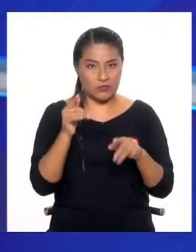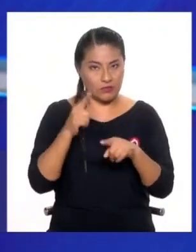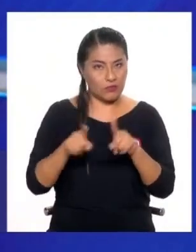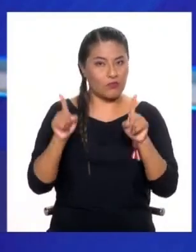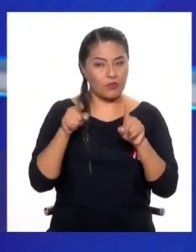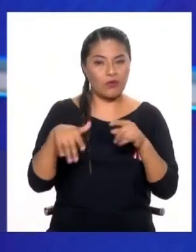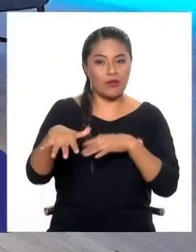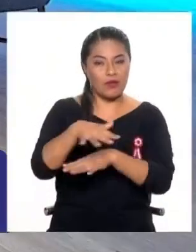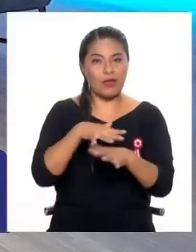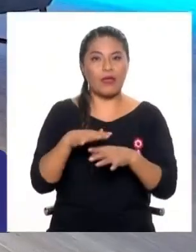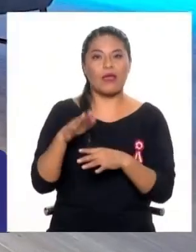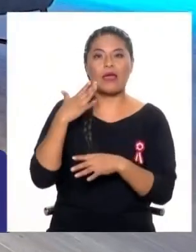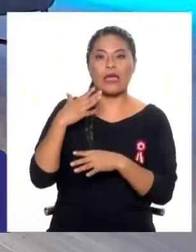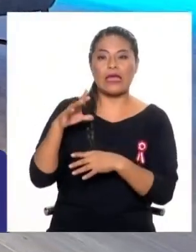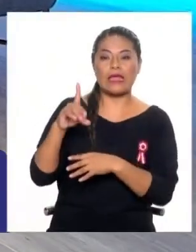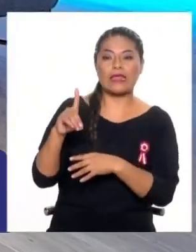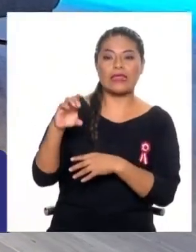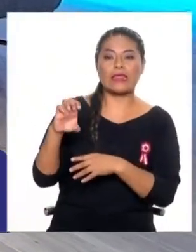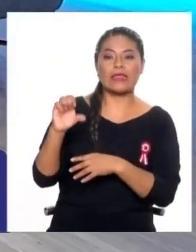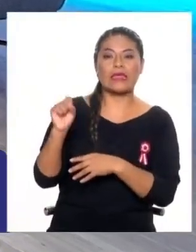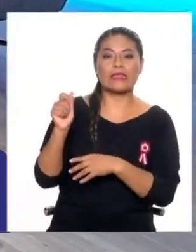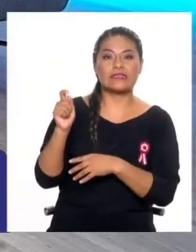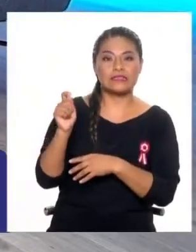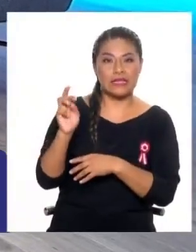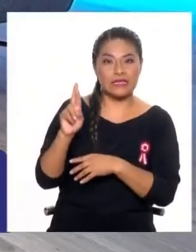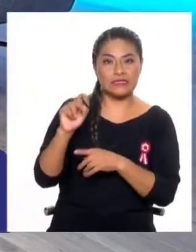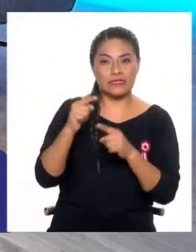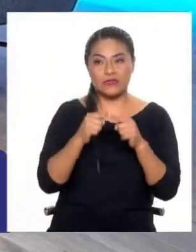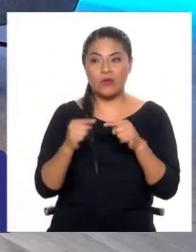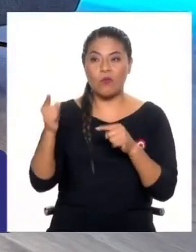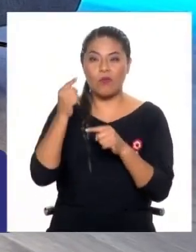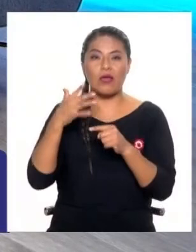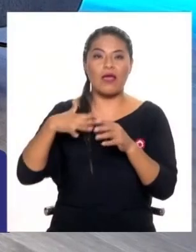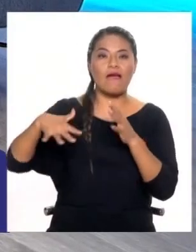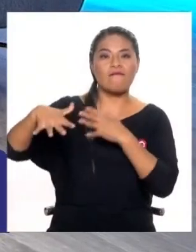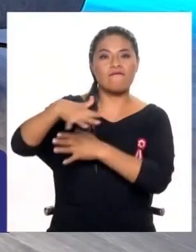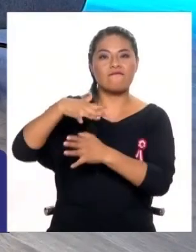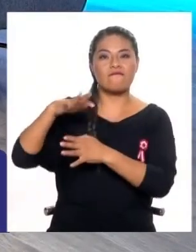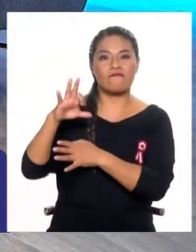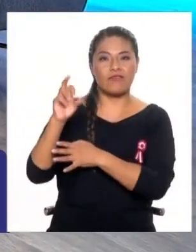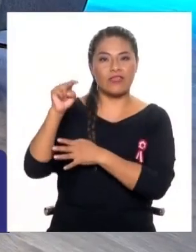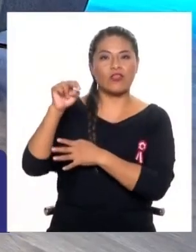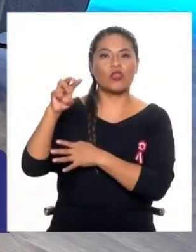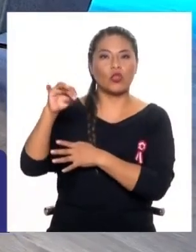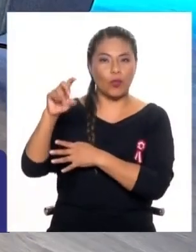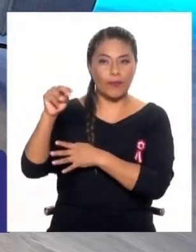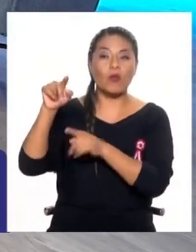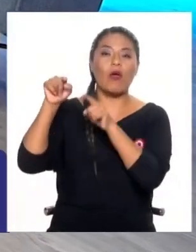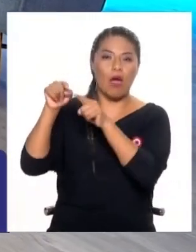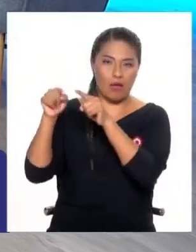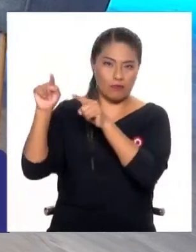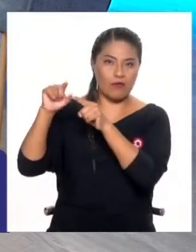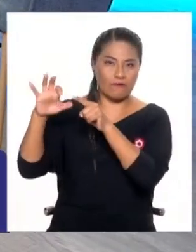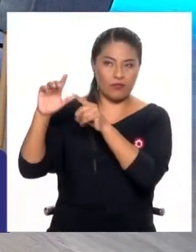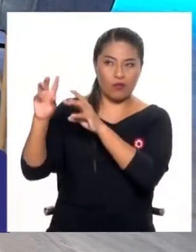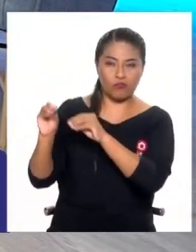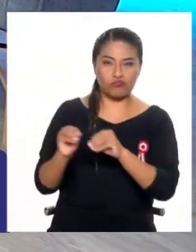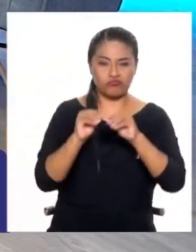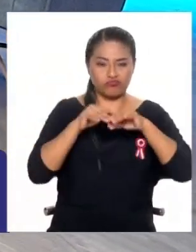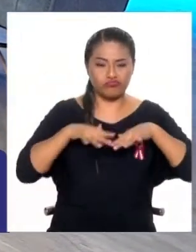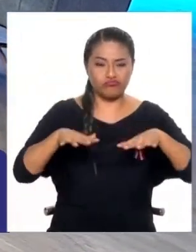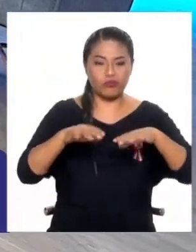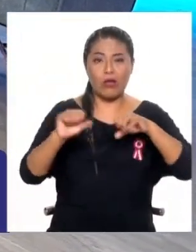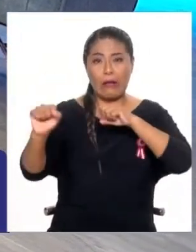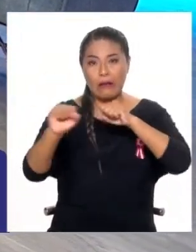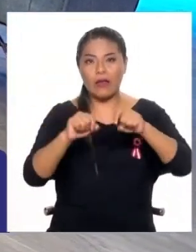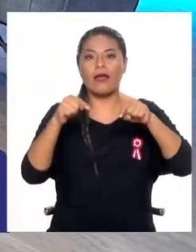que hablar acerca de desastres originados por fenómenos naturales. En este caso el fenómeno natural que vamos a enfrentar prontamente es el fenómeno del